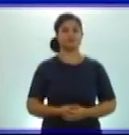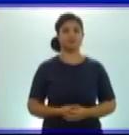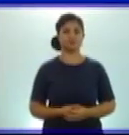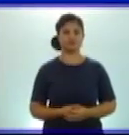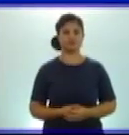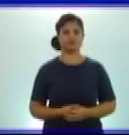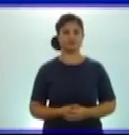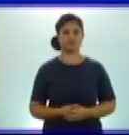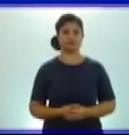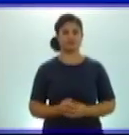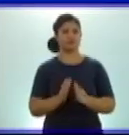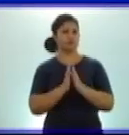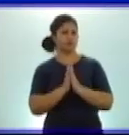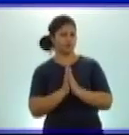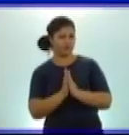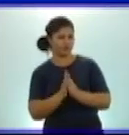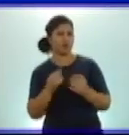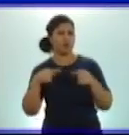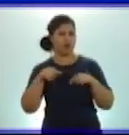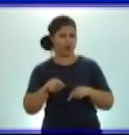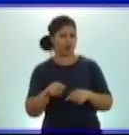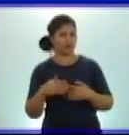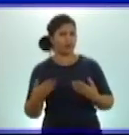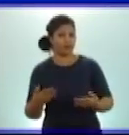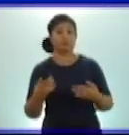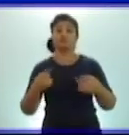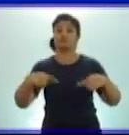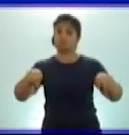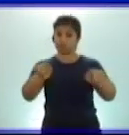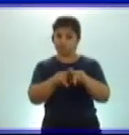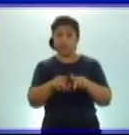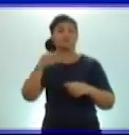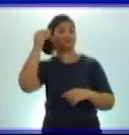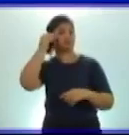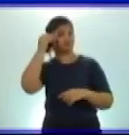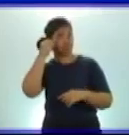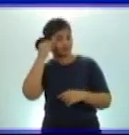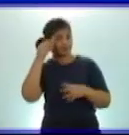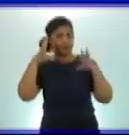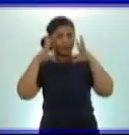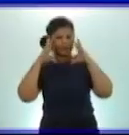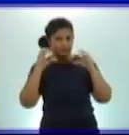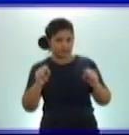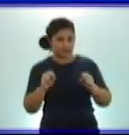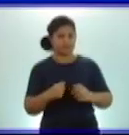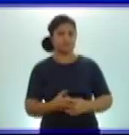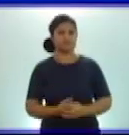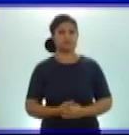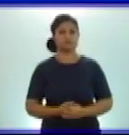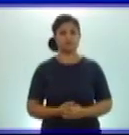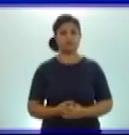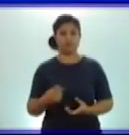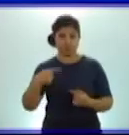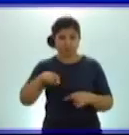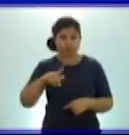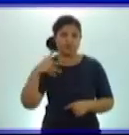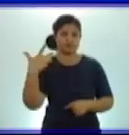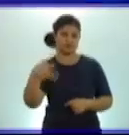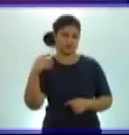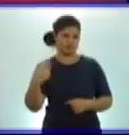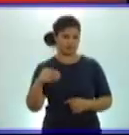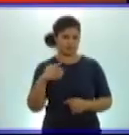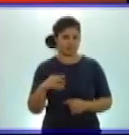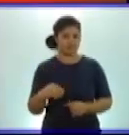por favor que los invito ahora a que me sigan con una serie de ejercicios que nosotros vamos a presentarles para